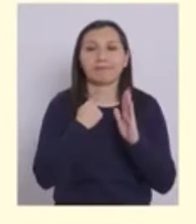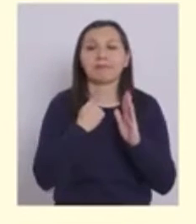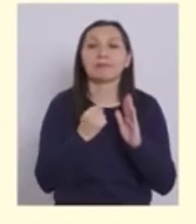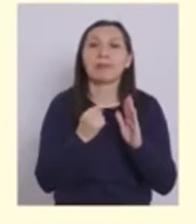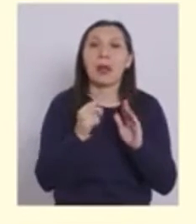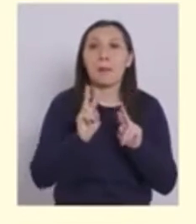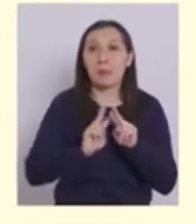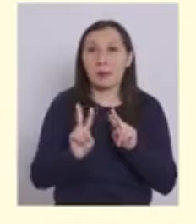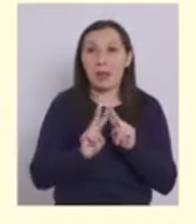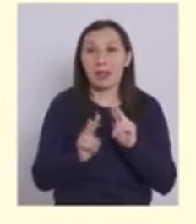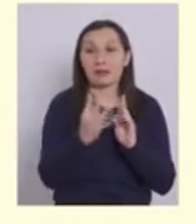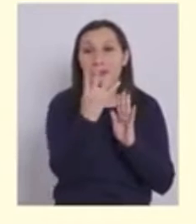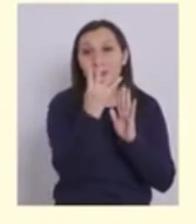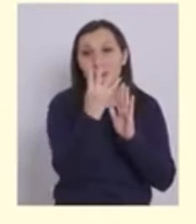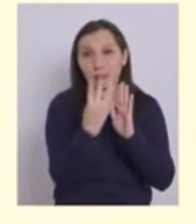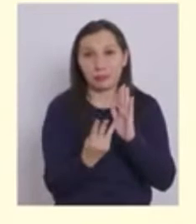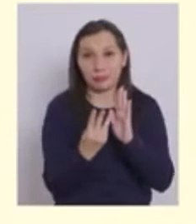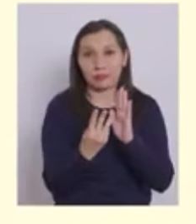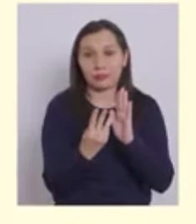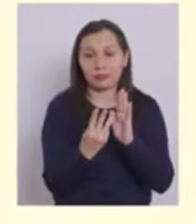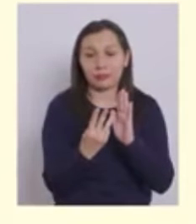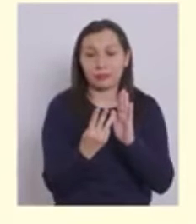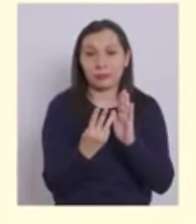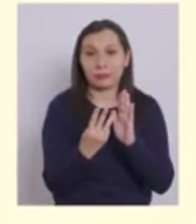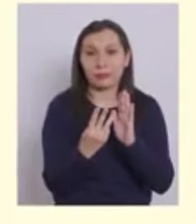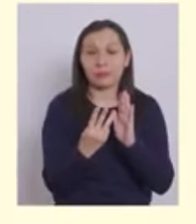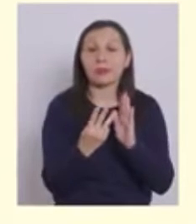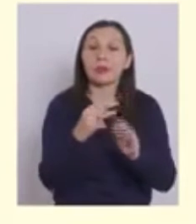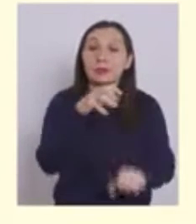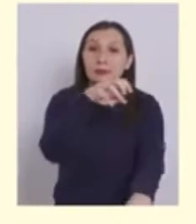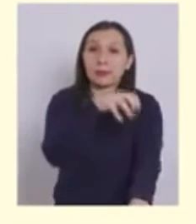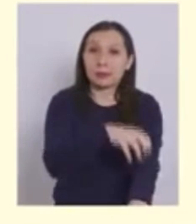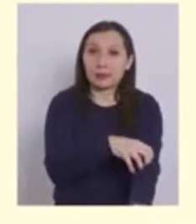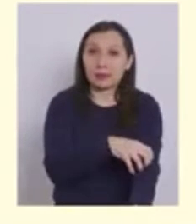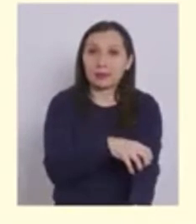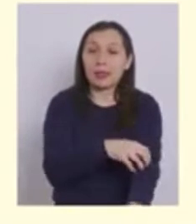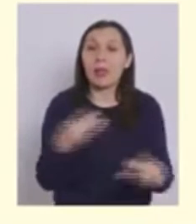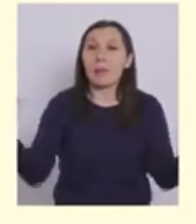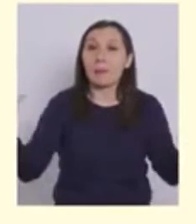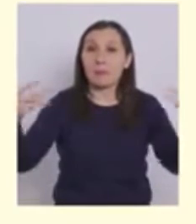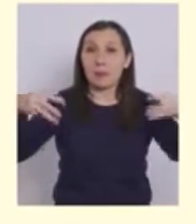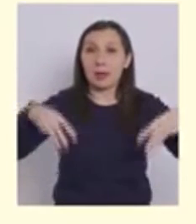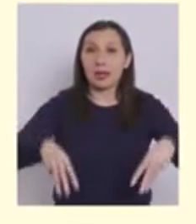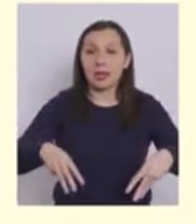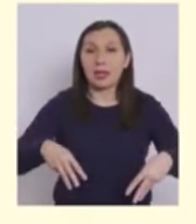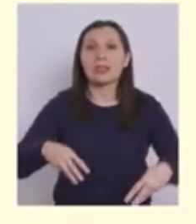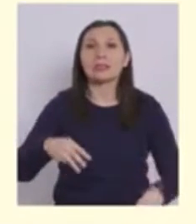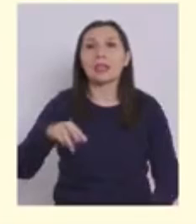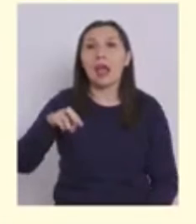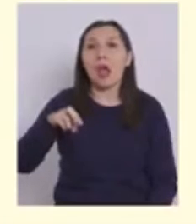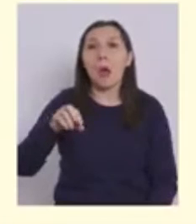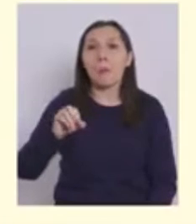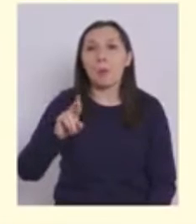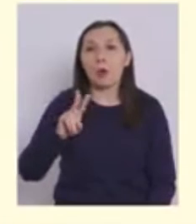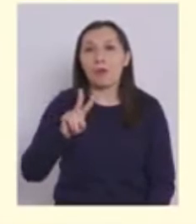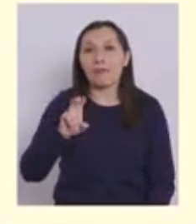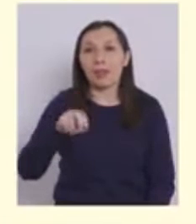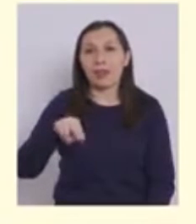a preparación en la región Retroceden en la región de Magallanes, Porvenir